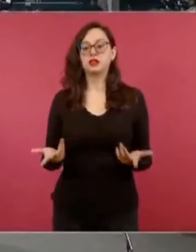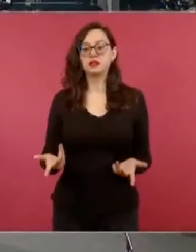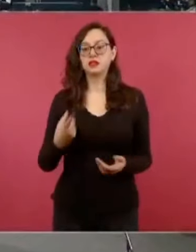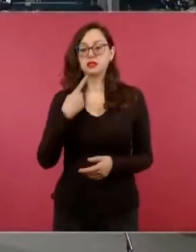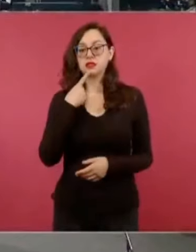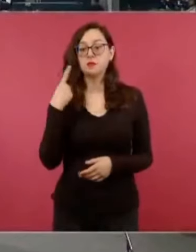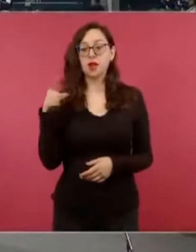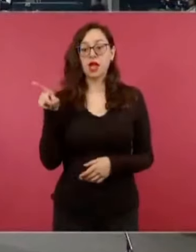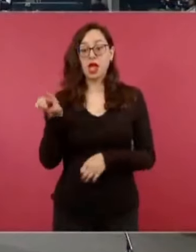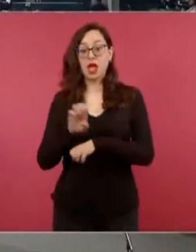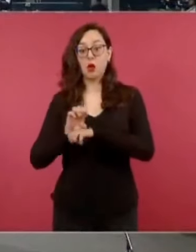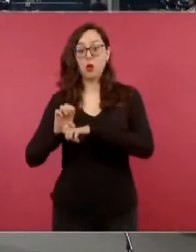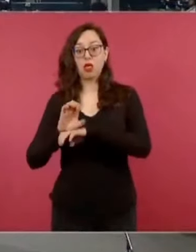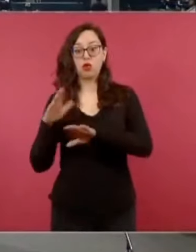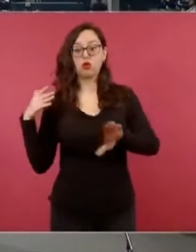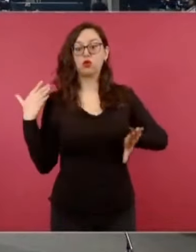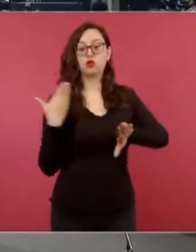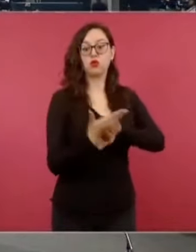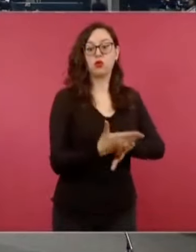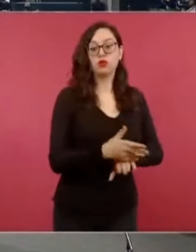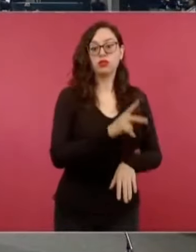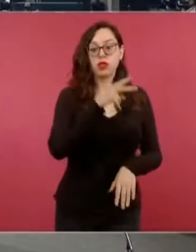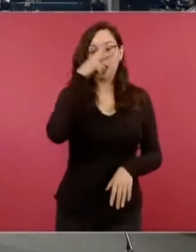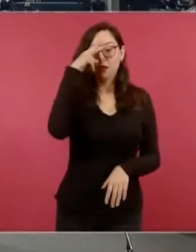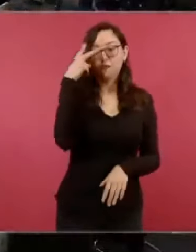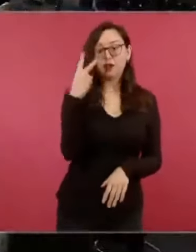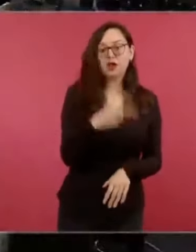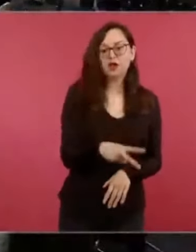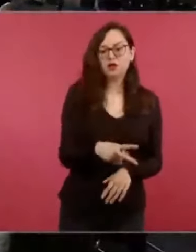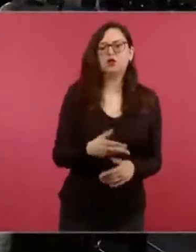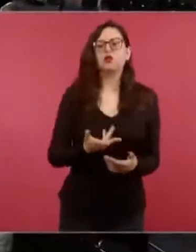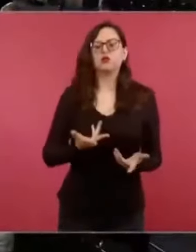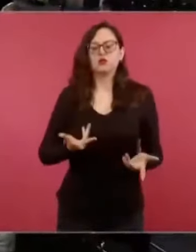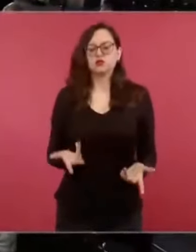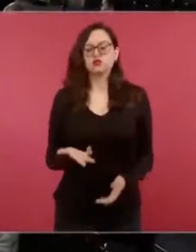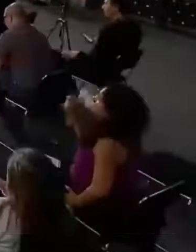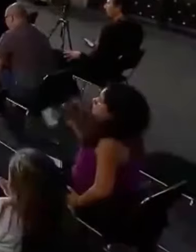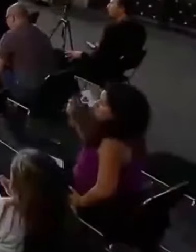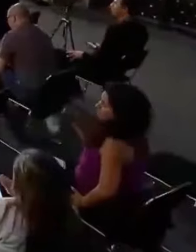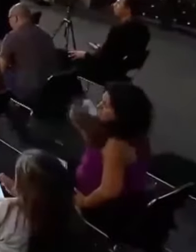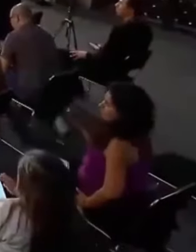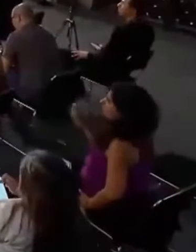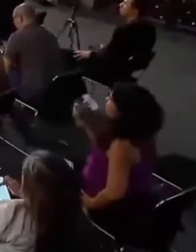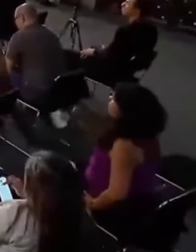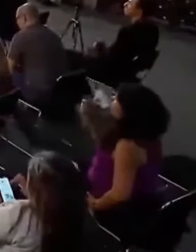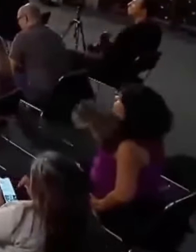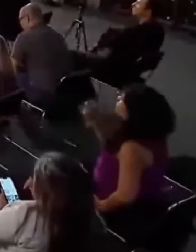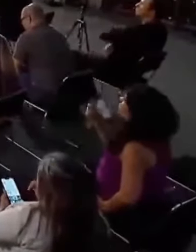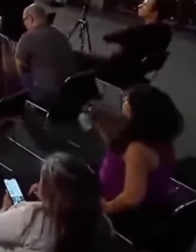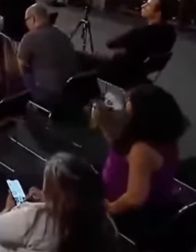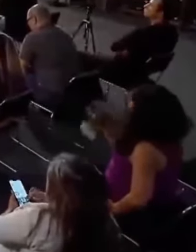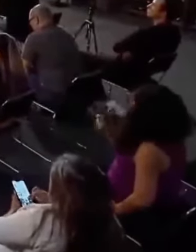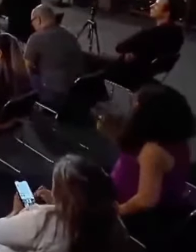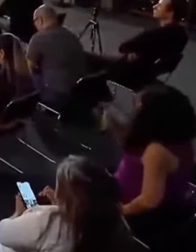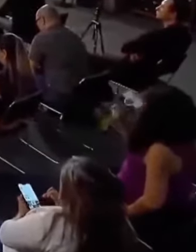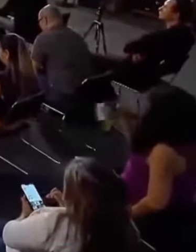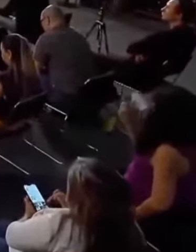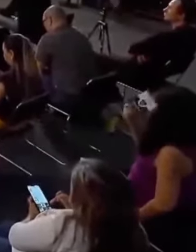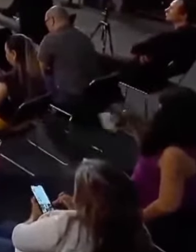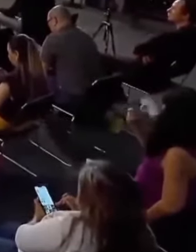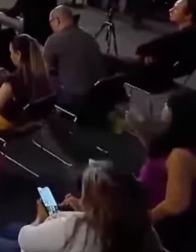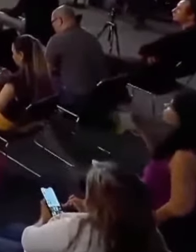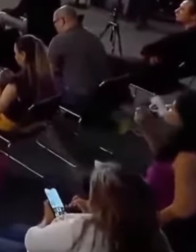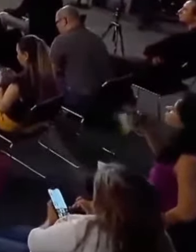gobierno. Me gustaría saber qué es lo que opina, bueno, y esto fue a causa y por haber dado